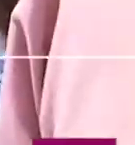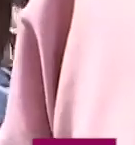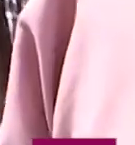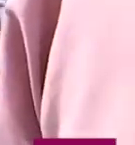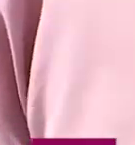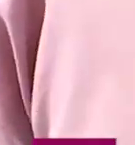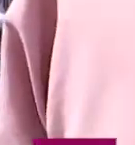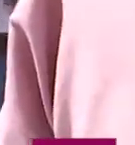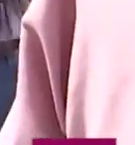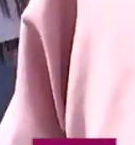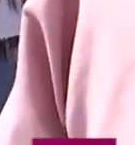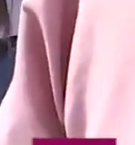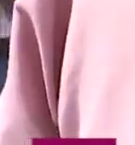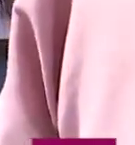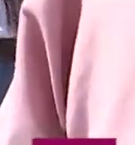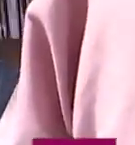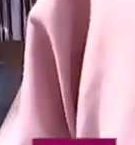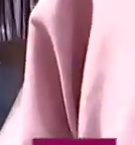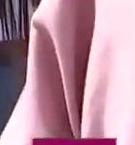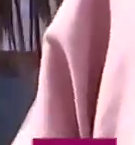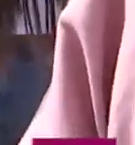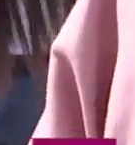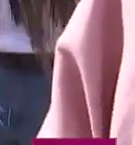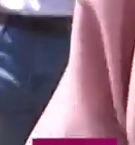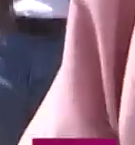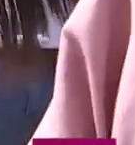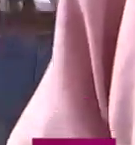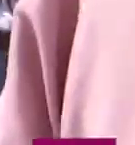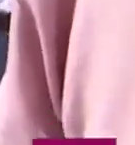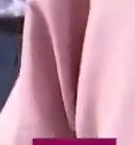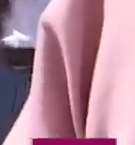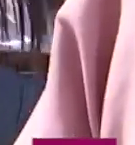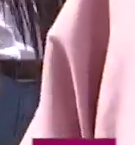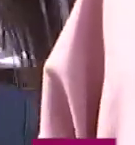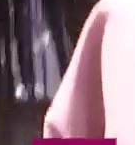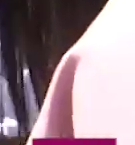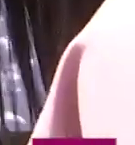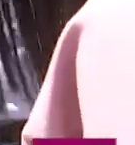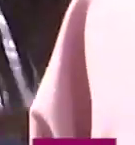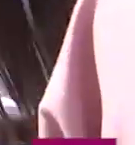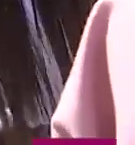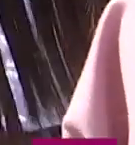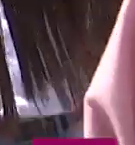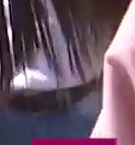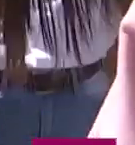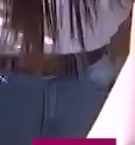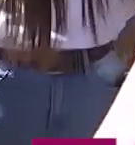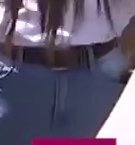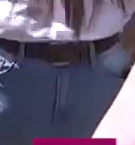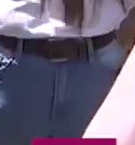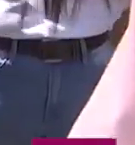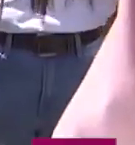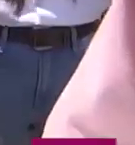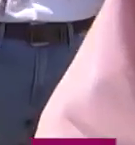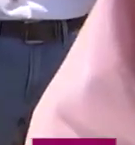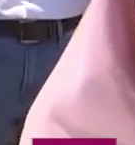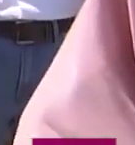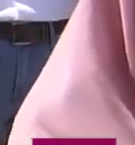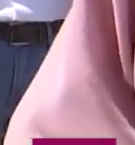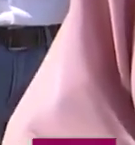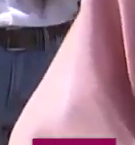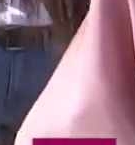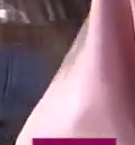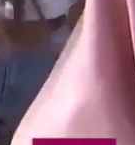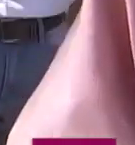la gente me pedía la atención de los animales, de verdad yo me asombraba porque me decía la gente y los animales,